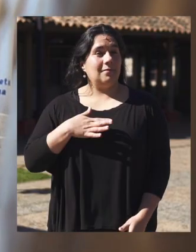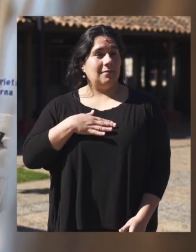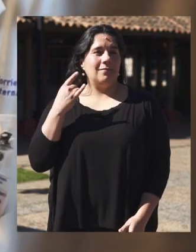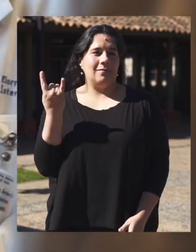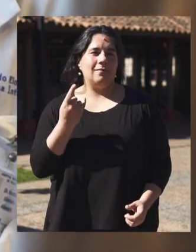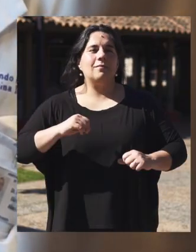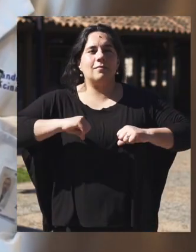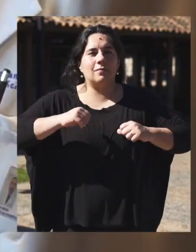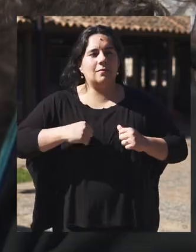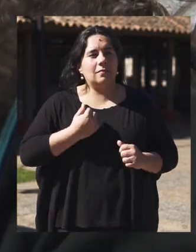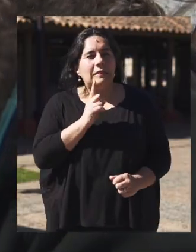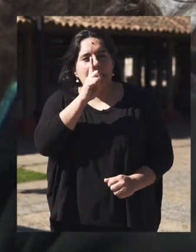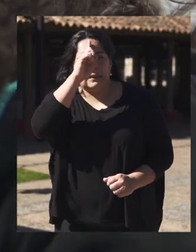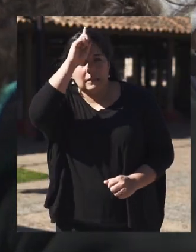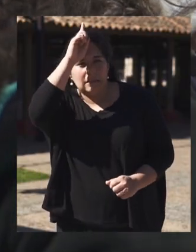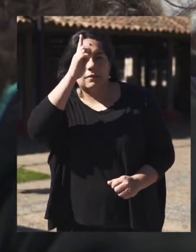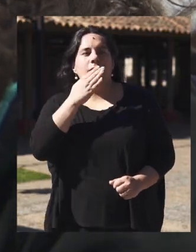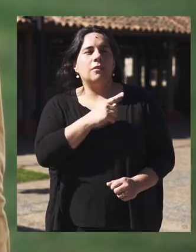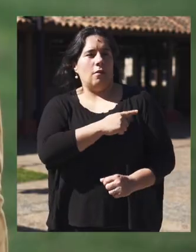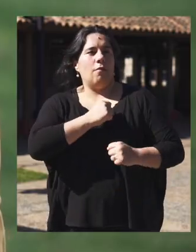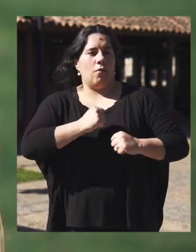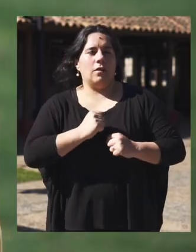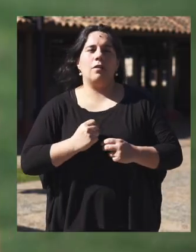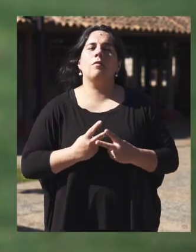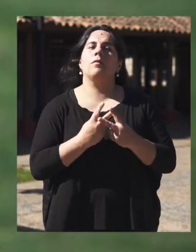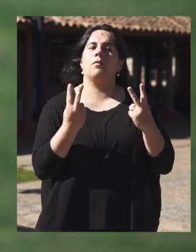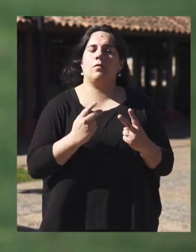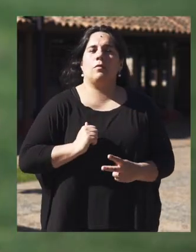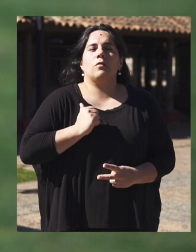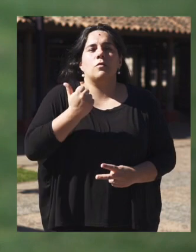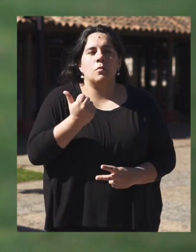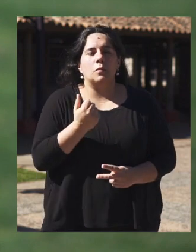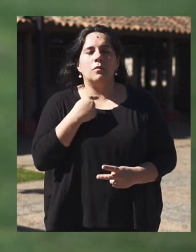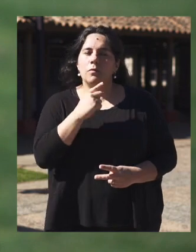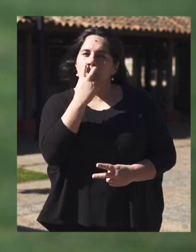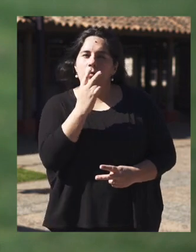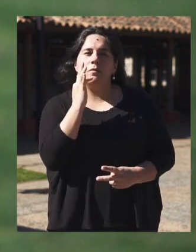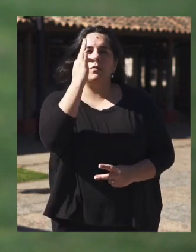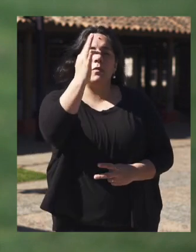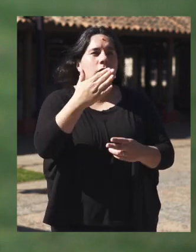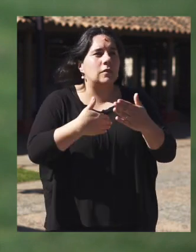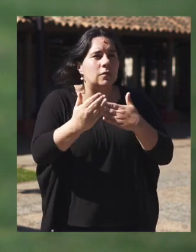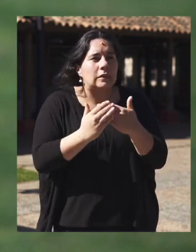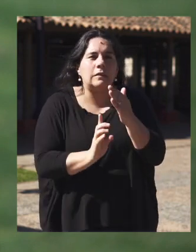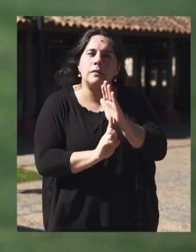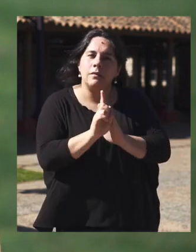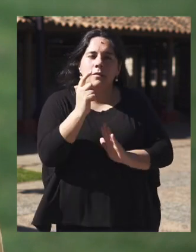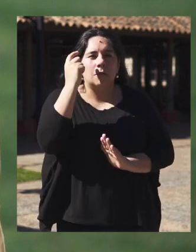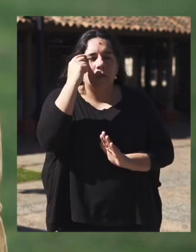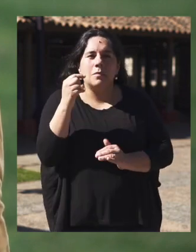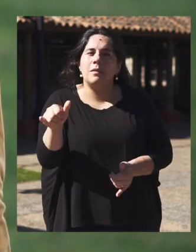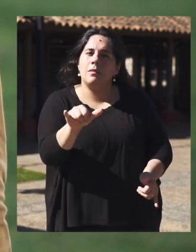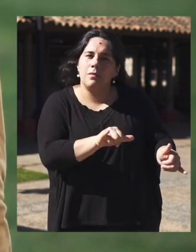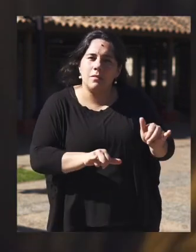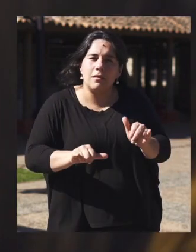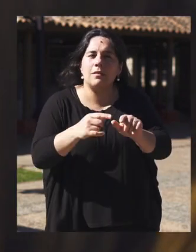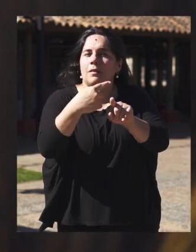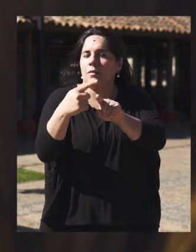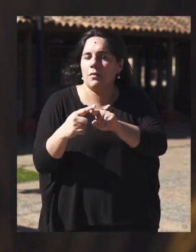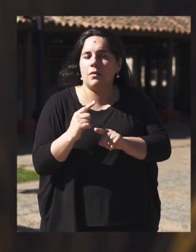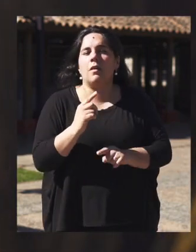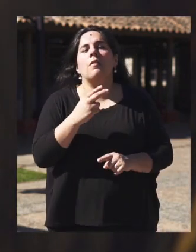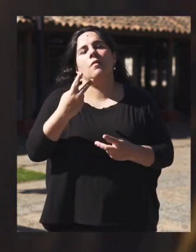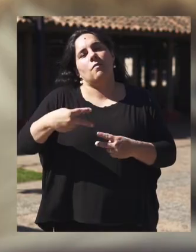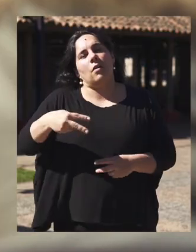Mi universidad es joven, con tradición, con fuerte vocación pública y visión de futuro, donde se cultiva el pensamiento, las ciencias y las artes con